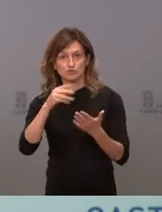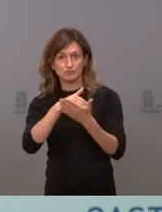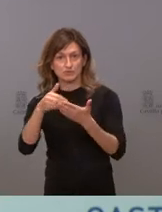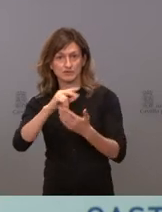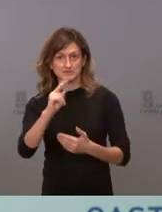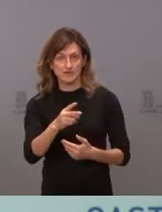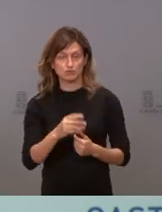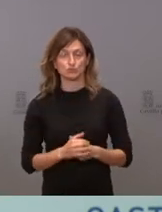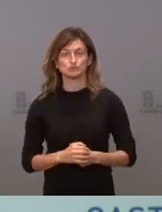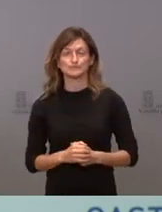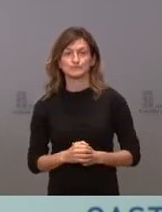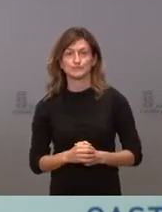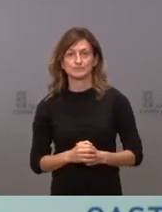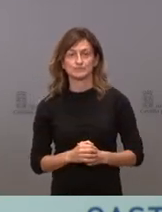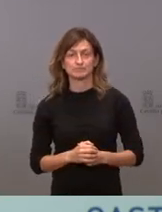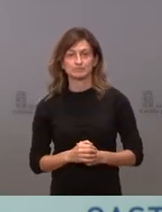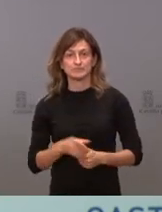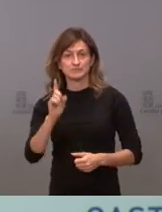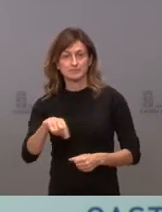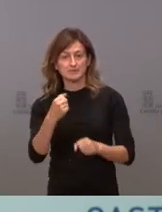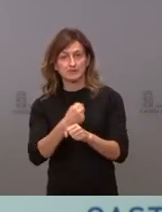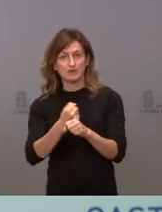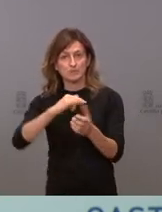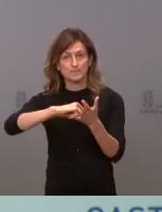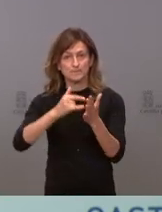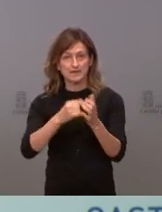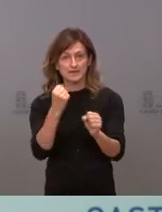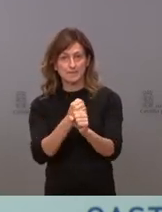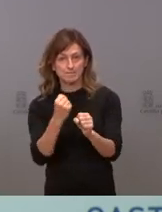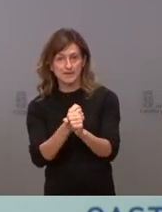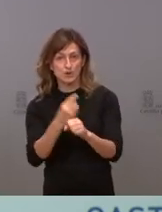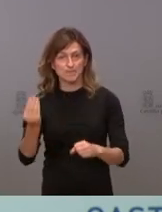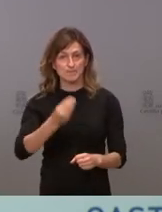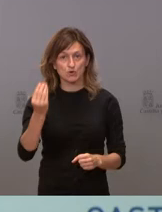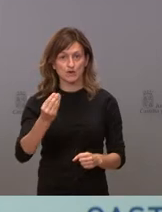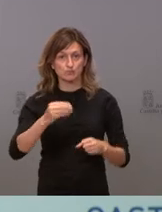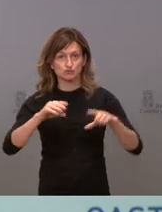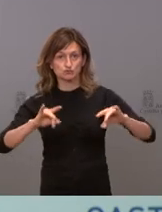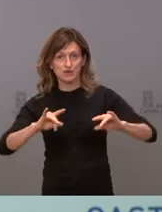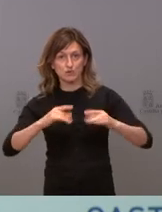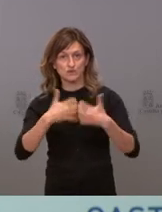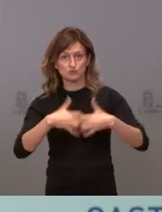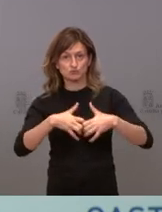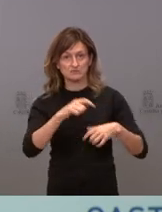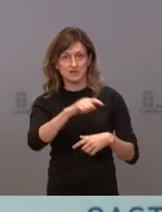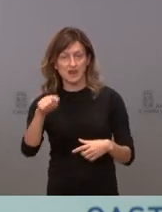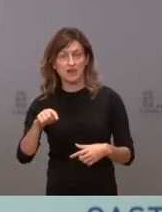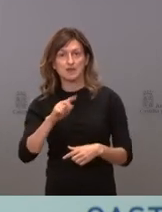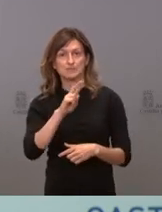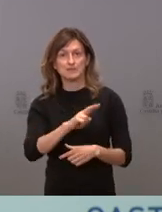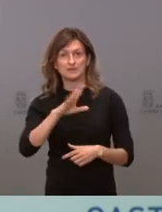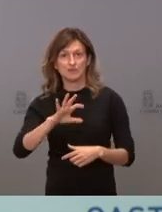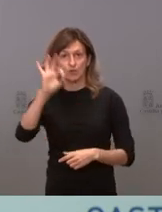de euros. Trabajamos en los planes de empleo. Mejoramos nuestro suelo industrial. Un 25